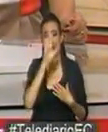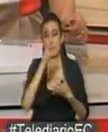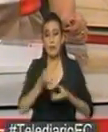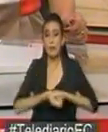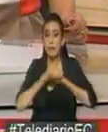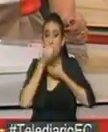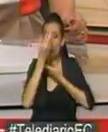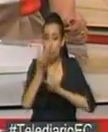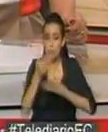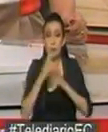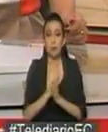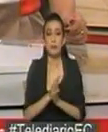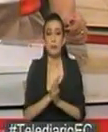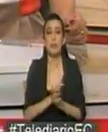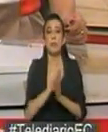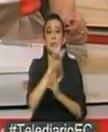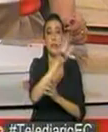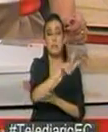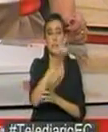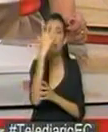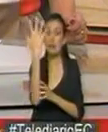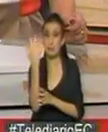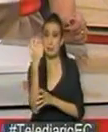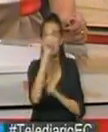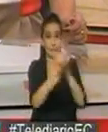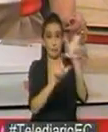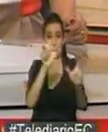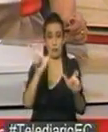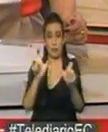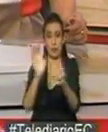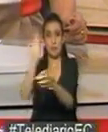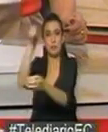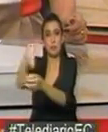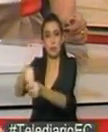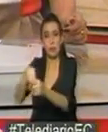315 personas permanecen dentro del cerco epidemiológico.